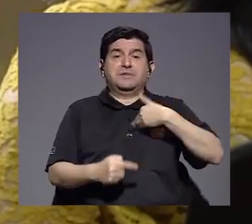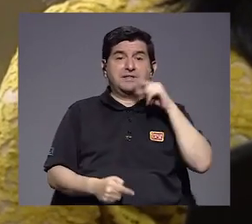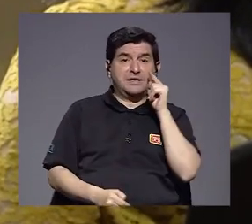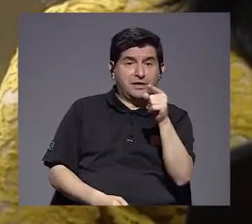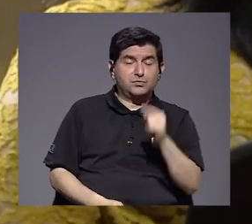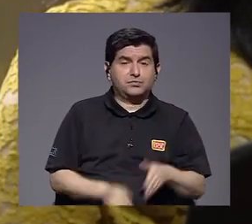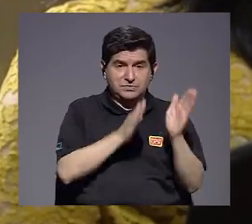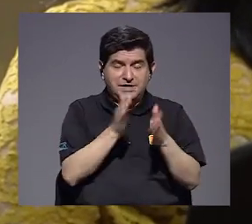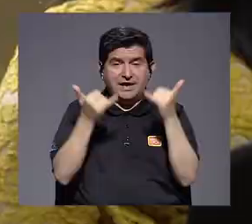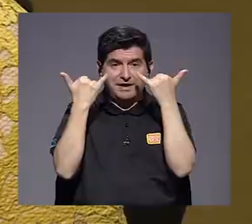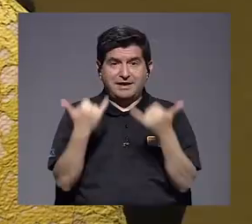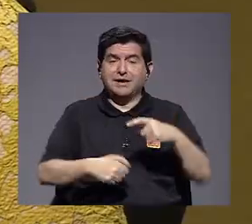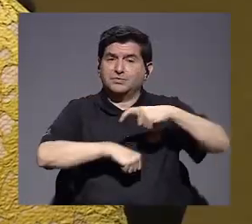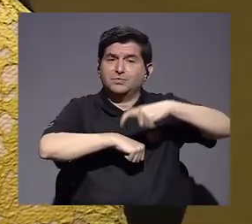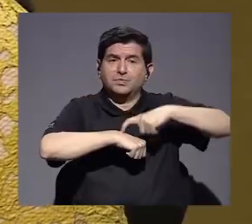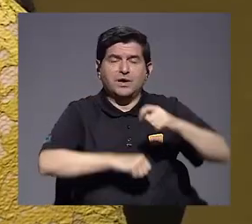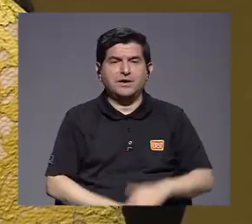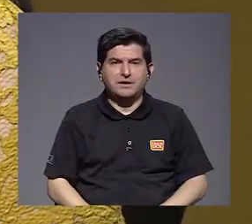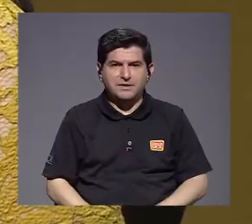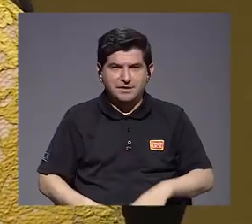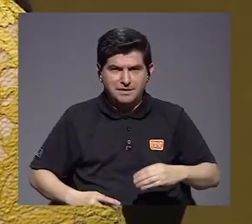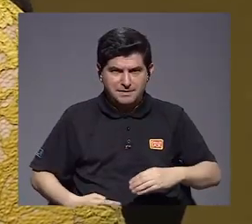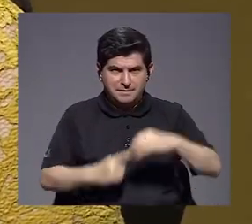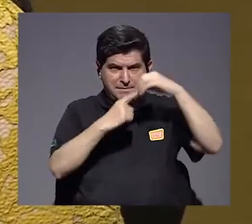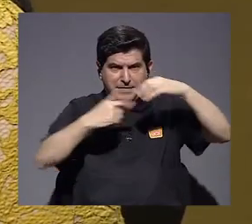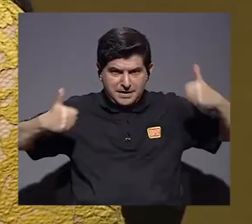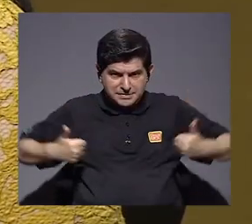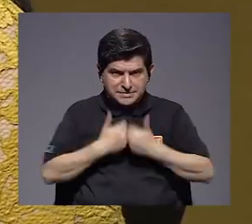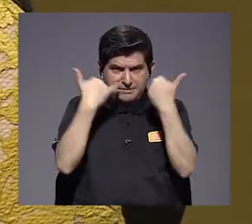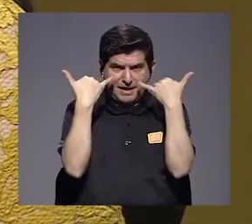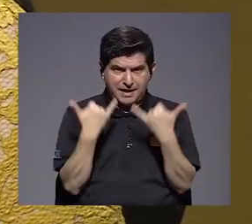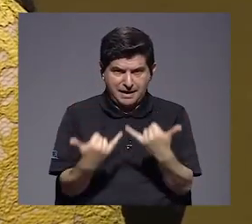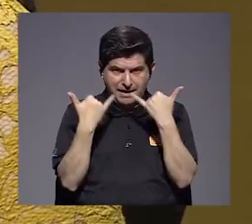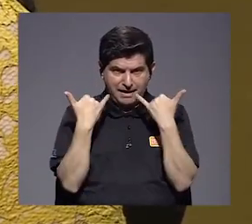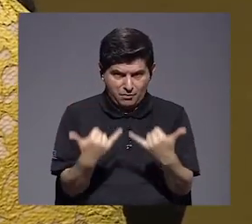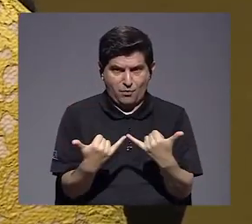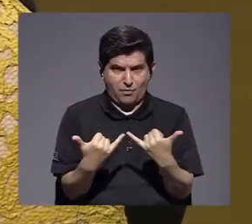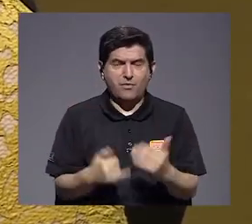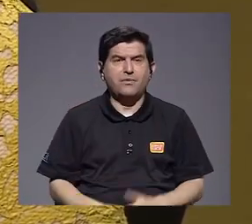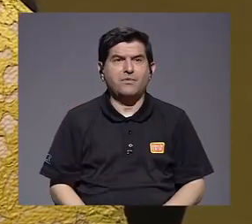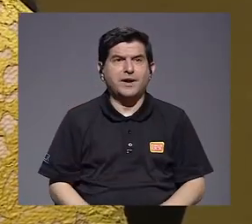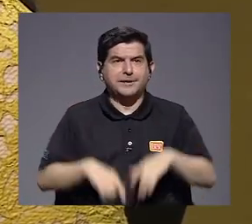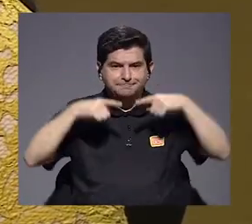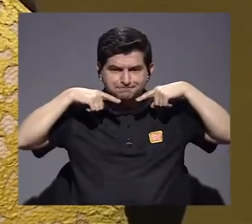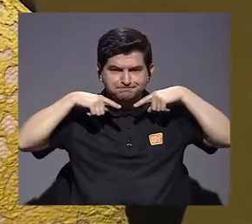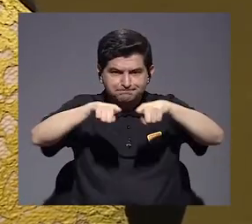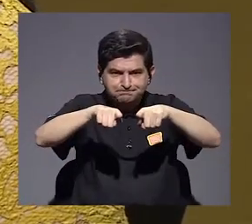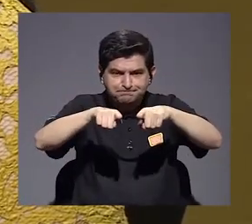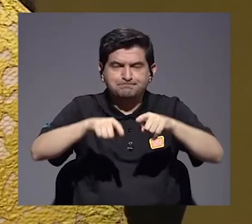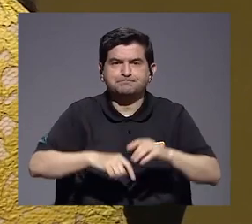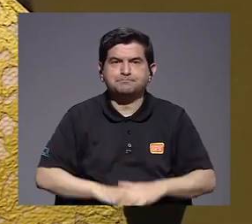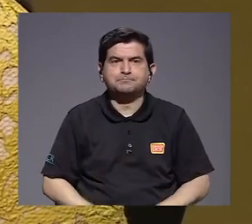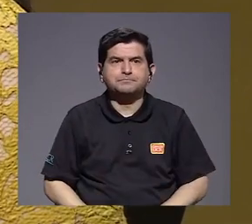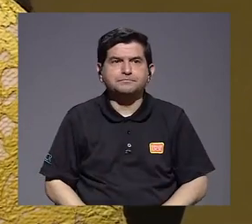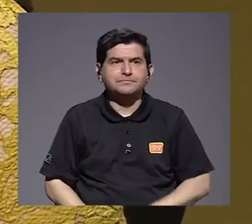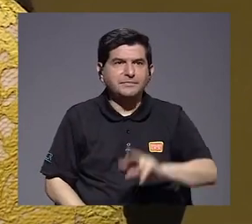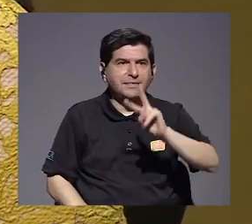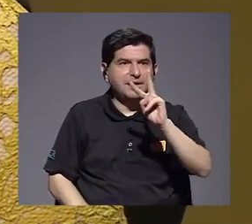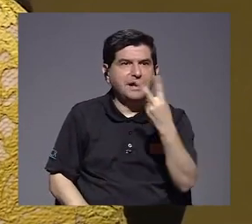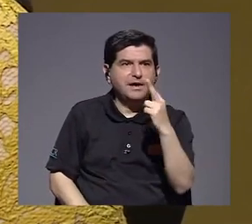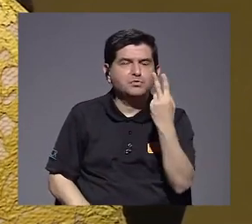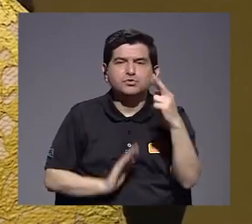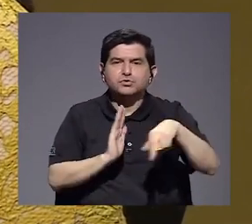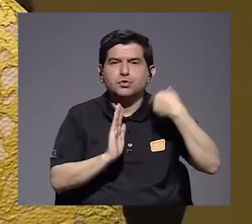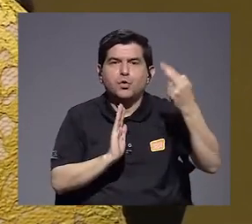Planificación en estos días. El mayor desafío que tengo en estos días viene aparejado a un segundo